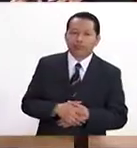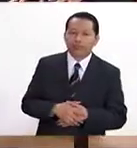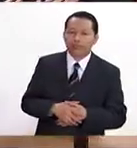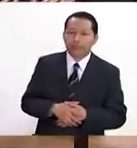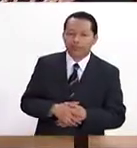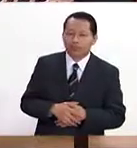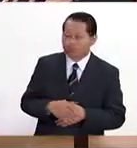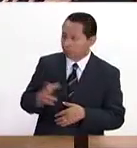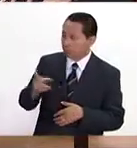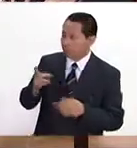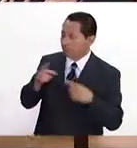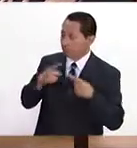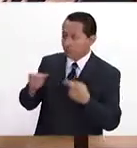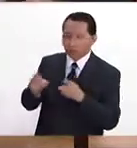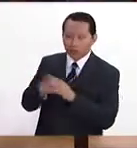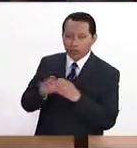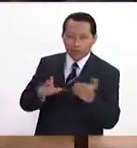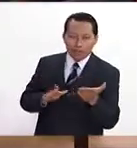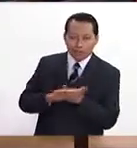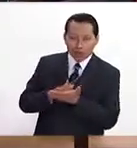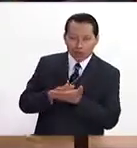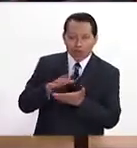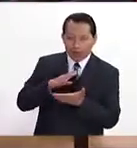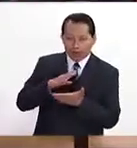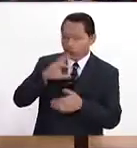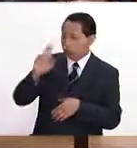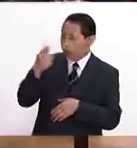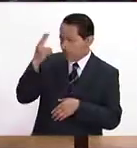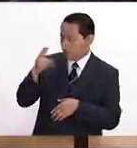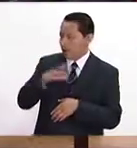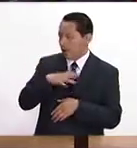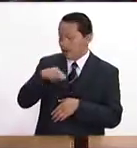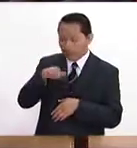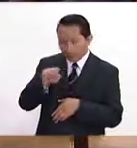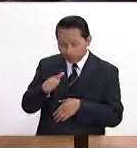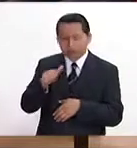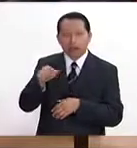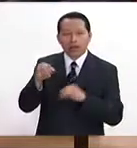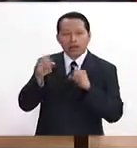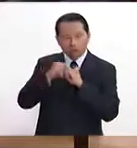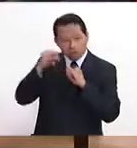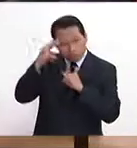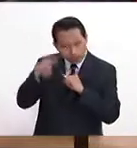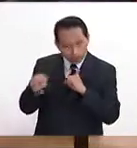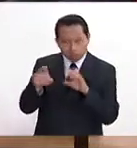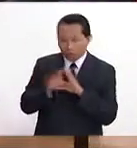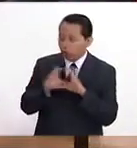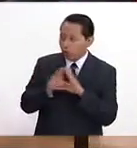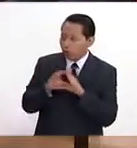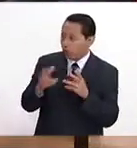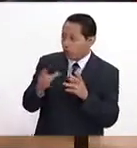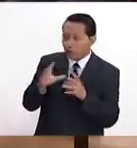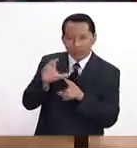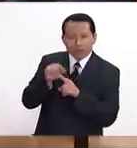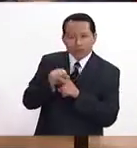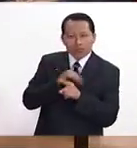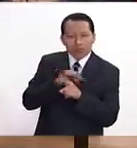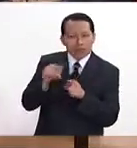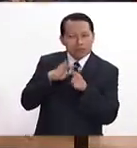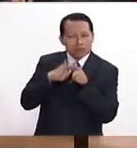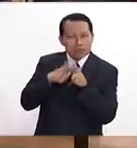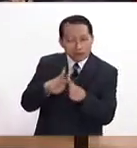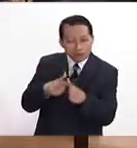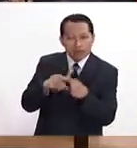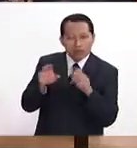¿Recibiste algún apoyo de las universidades, de la NASA, de alguna institución en México? ¿Cómo lograste seguir